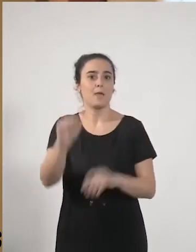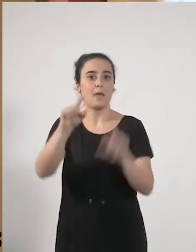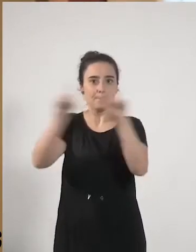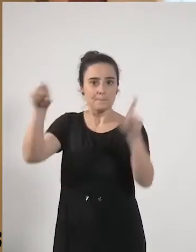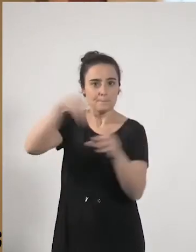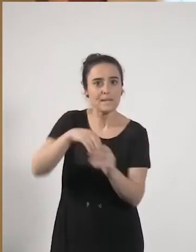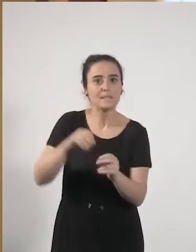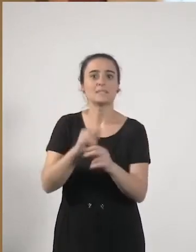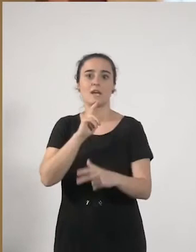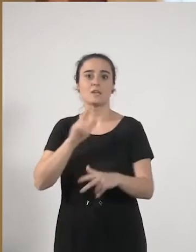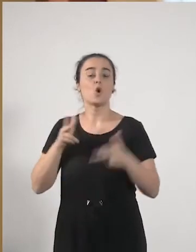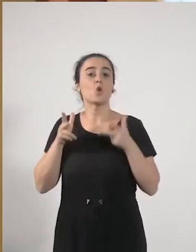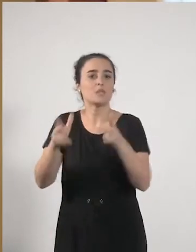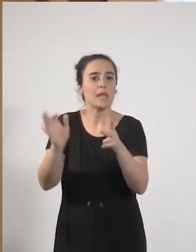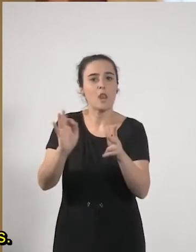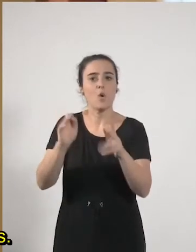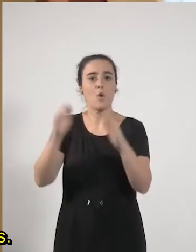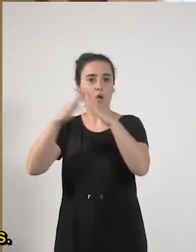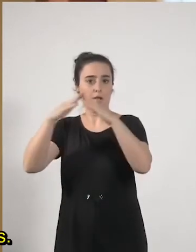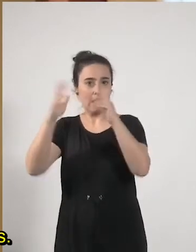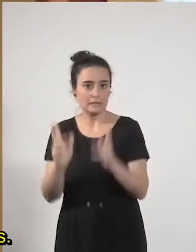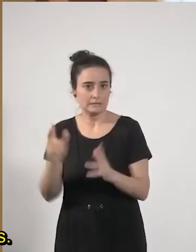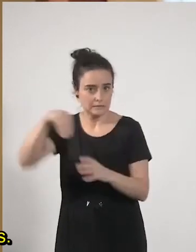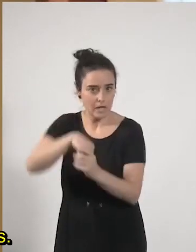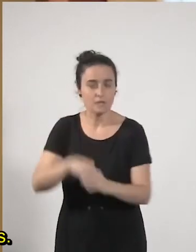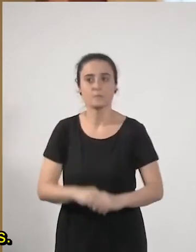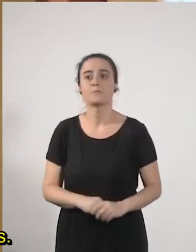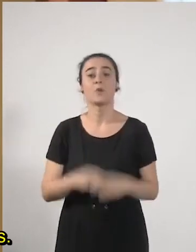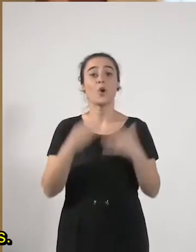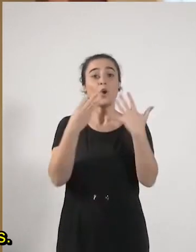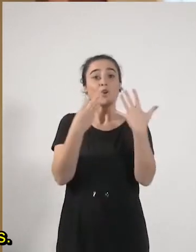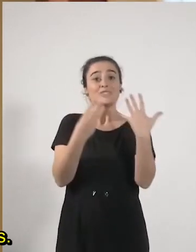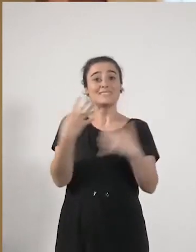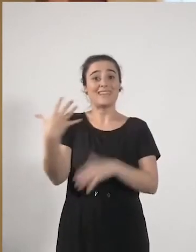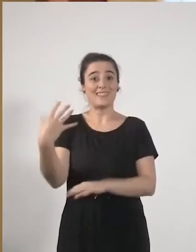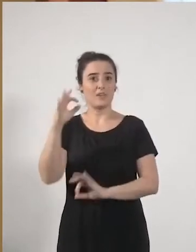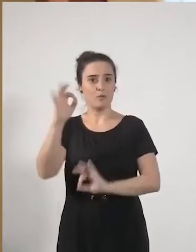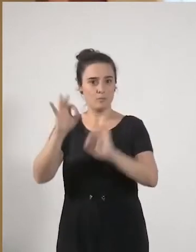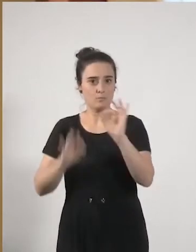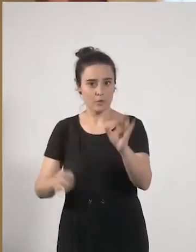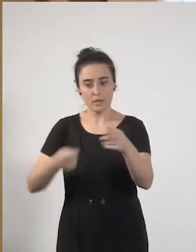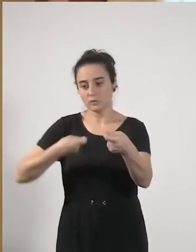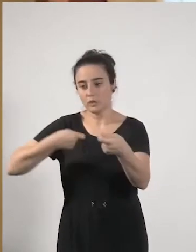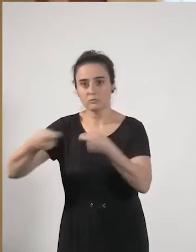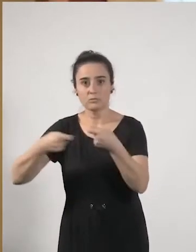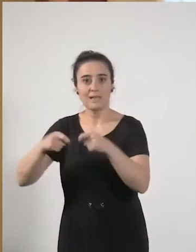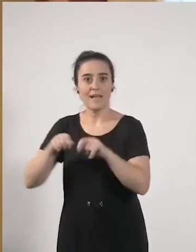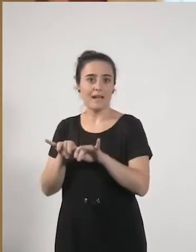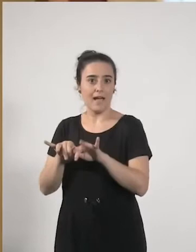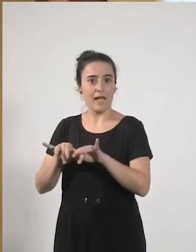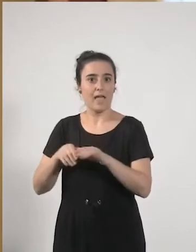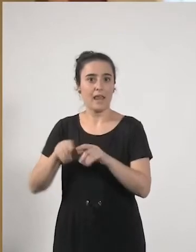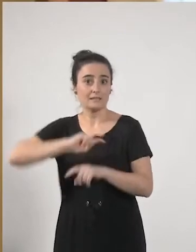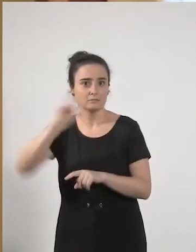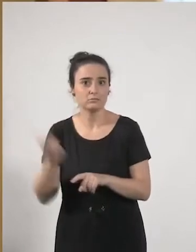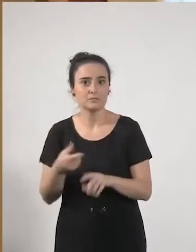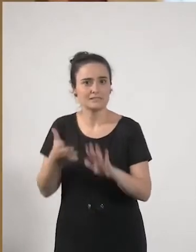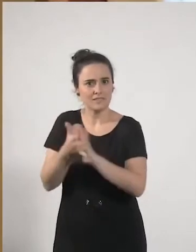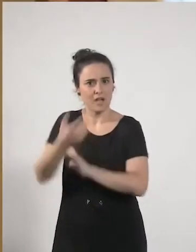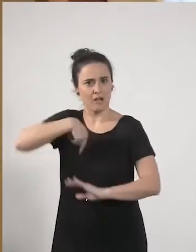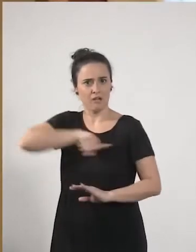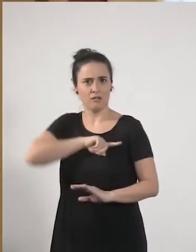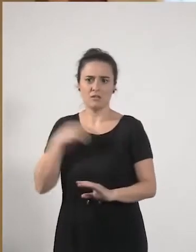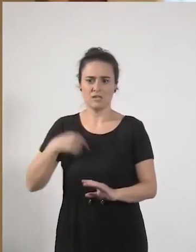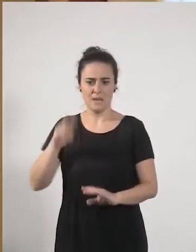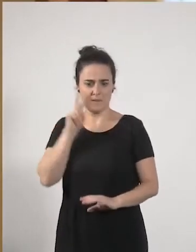hoteles y hogares, el 85% cajeras de supermercados. Nos va dando una dimensión de qué estamos hablando. Una